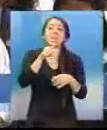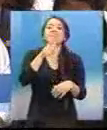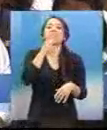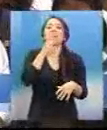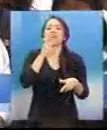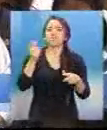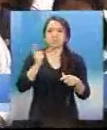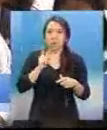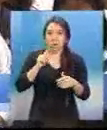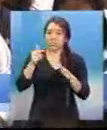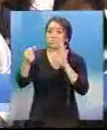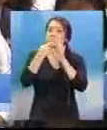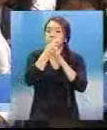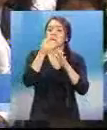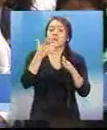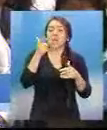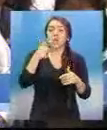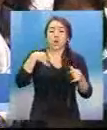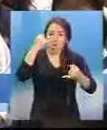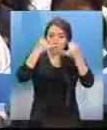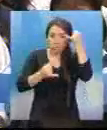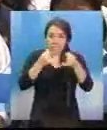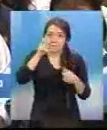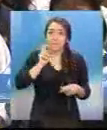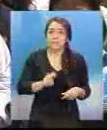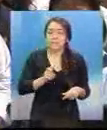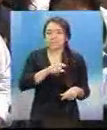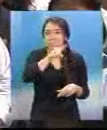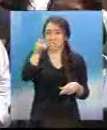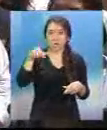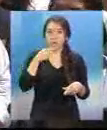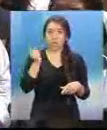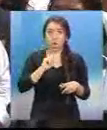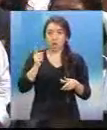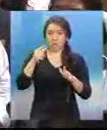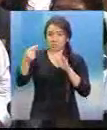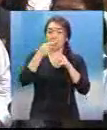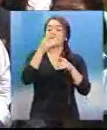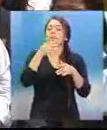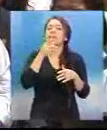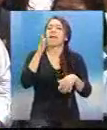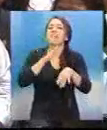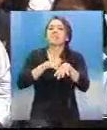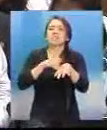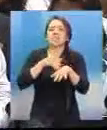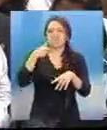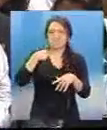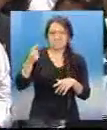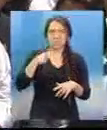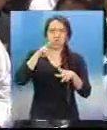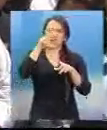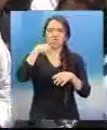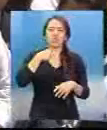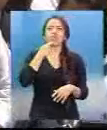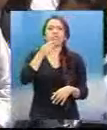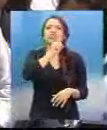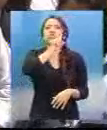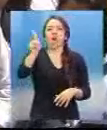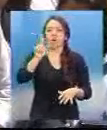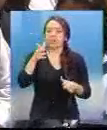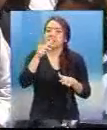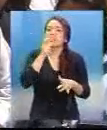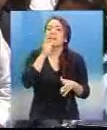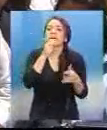justicia, pues a mí sí me gustaría saber quién es. Porque aquí lo que estamos buscando con esas reformas constitucionales es que haya justicia para